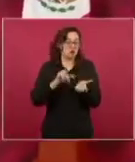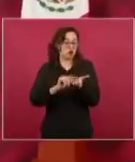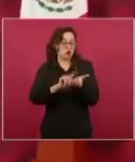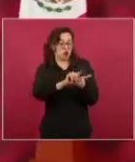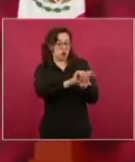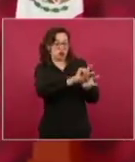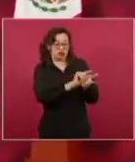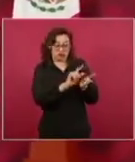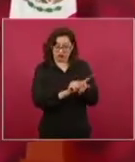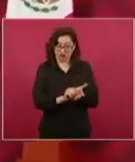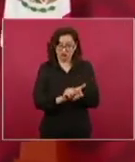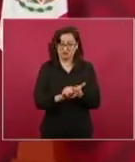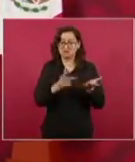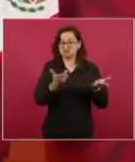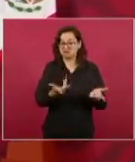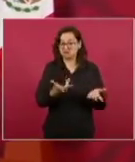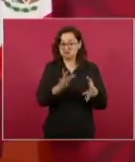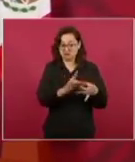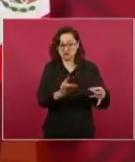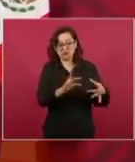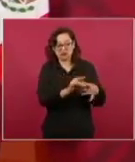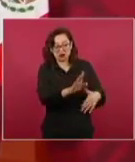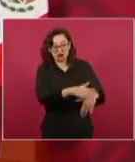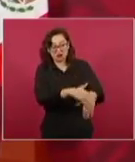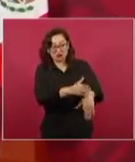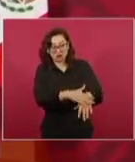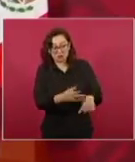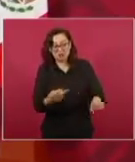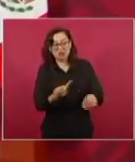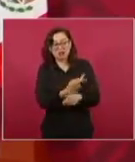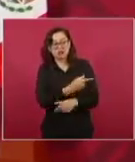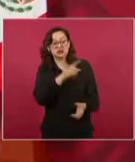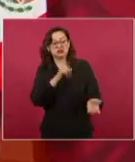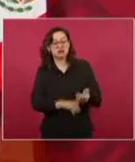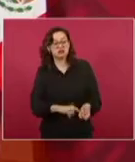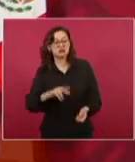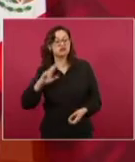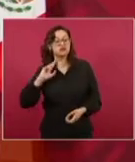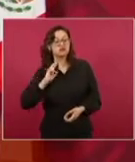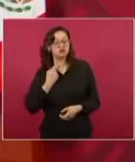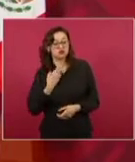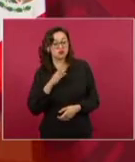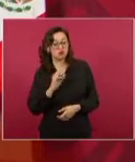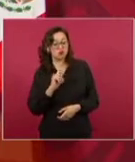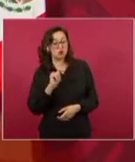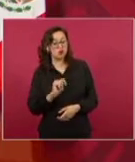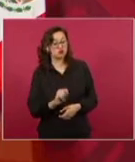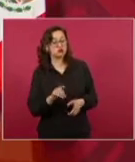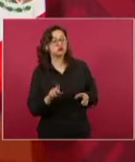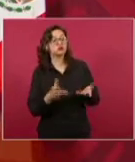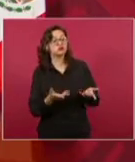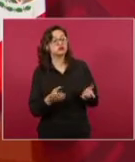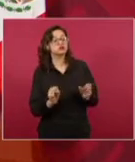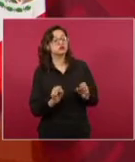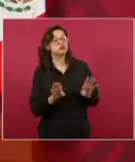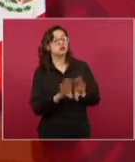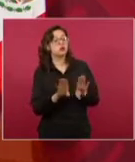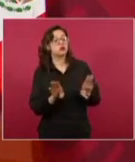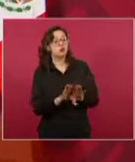o trafica con la información, nunca.